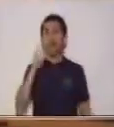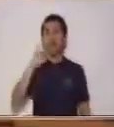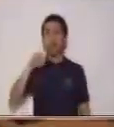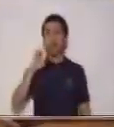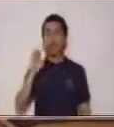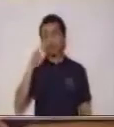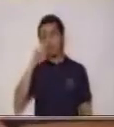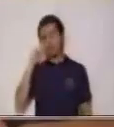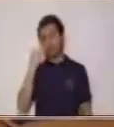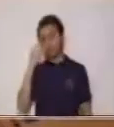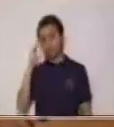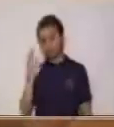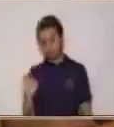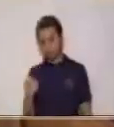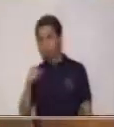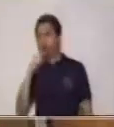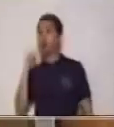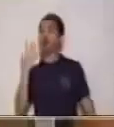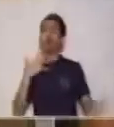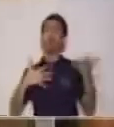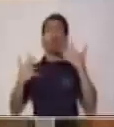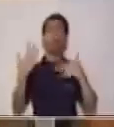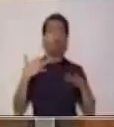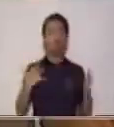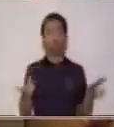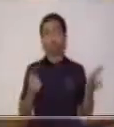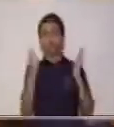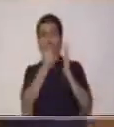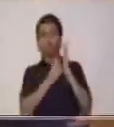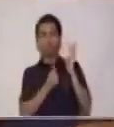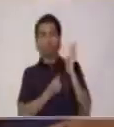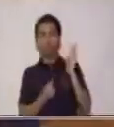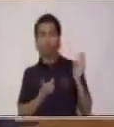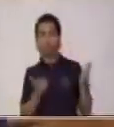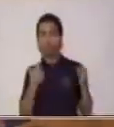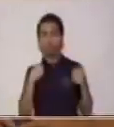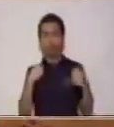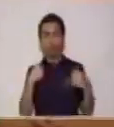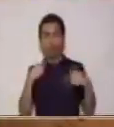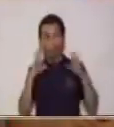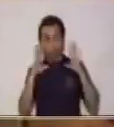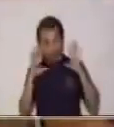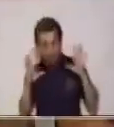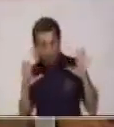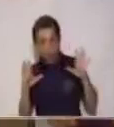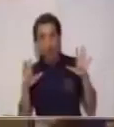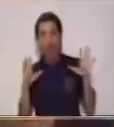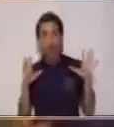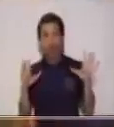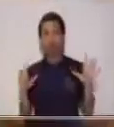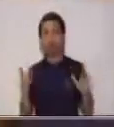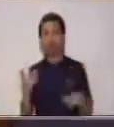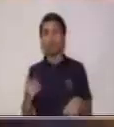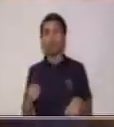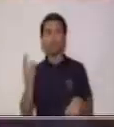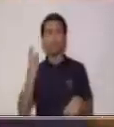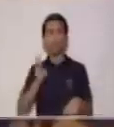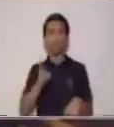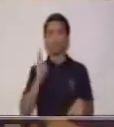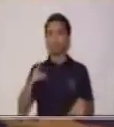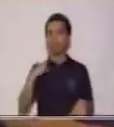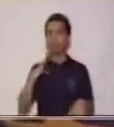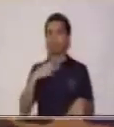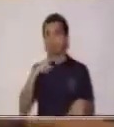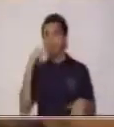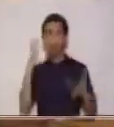llamativos. Regularmente los textos persuasivos están con colores que logran captar